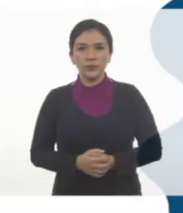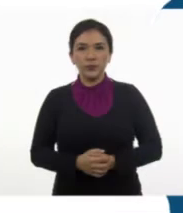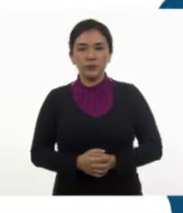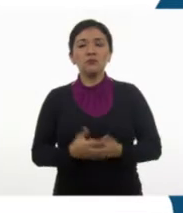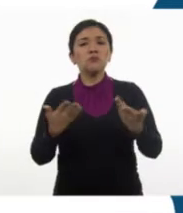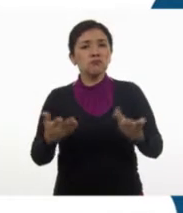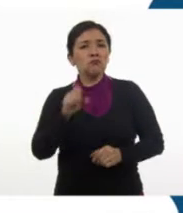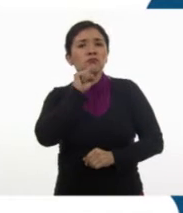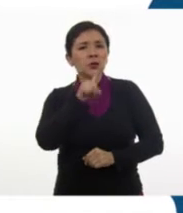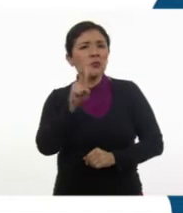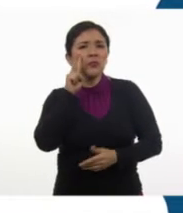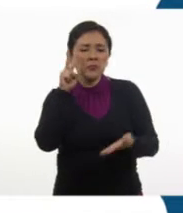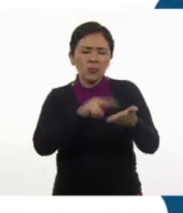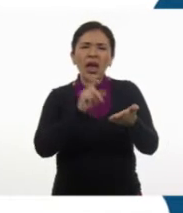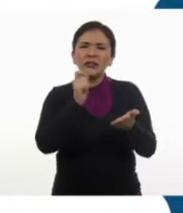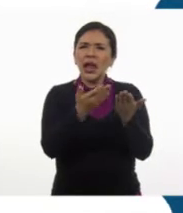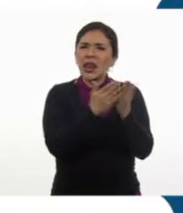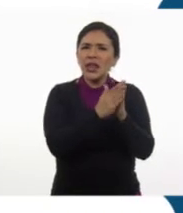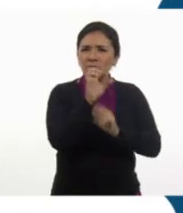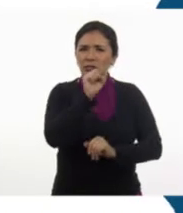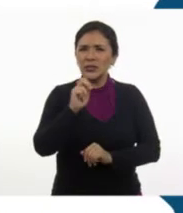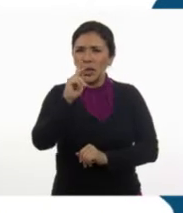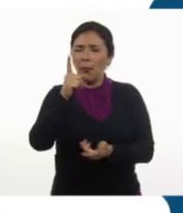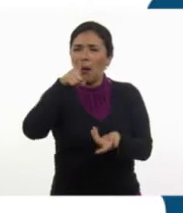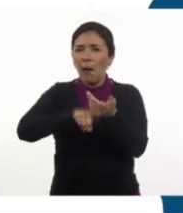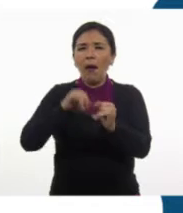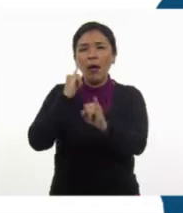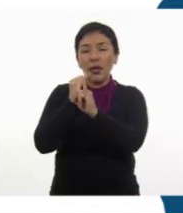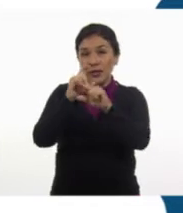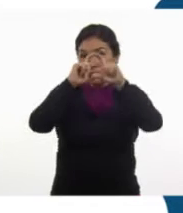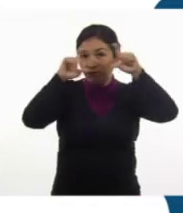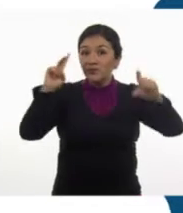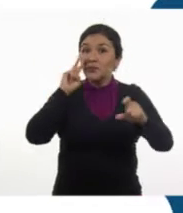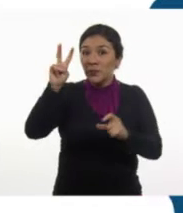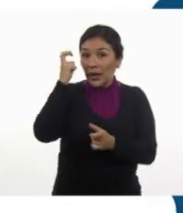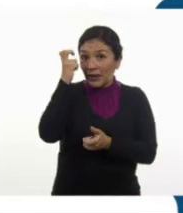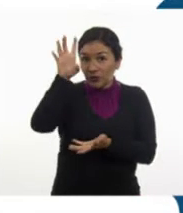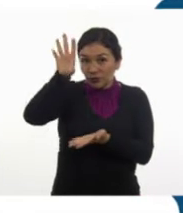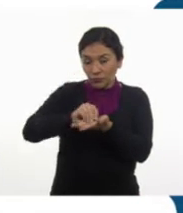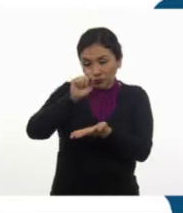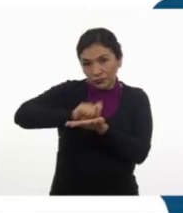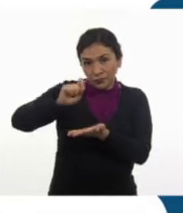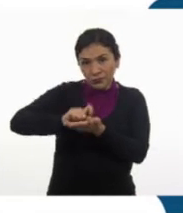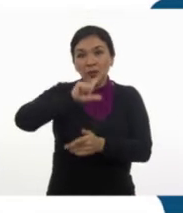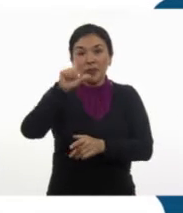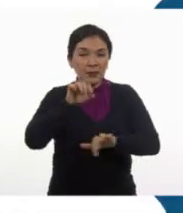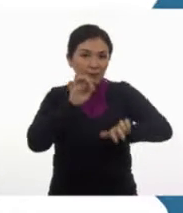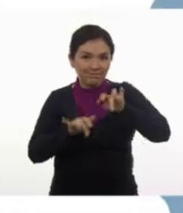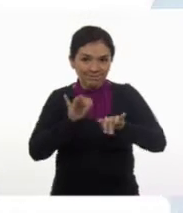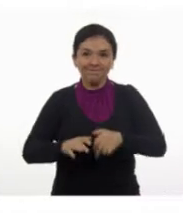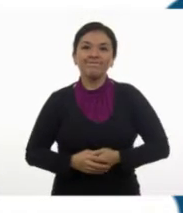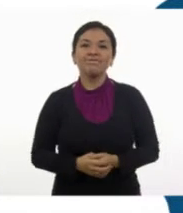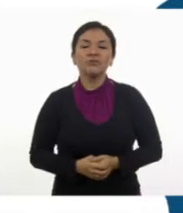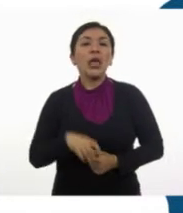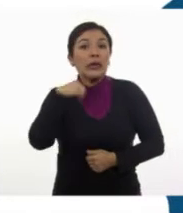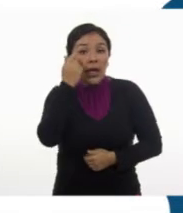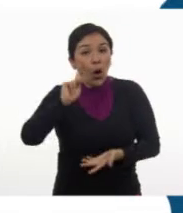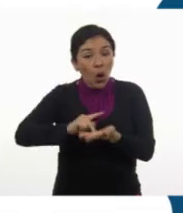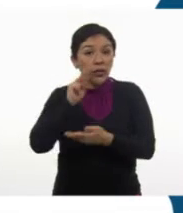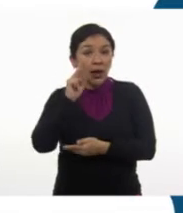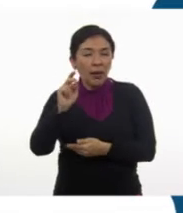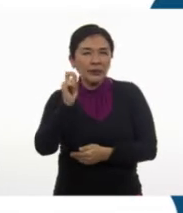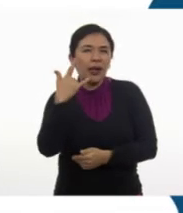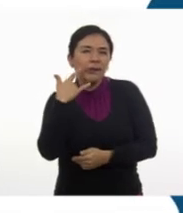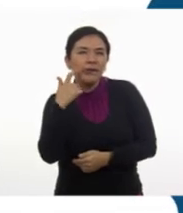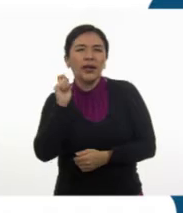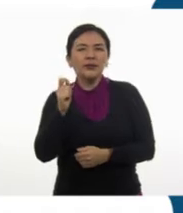También puedes encontrar los libros de texto en la página conaliteg.cep.gov.mx. Si quieres volver a ver